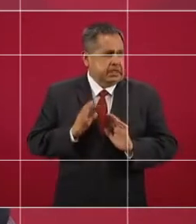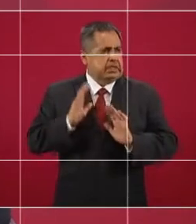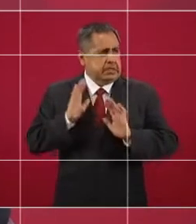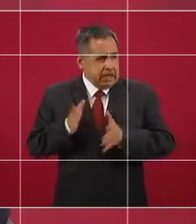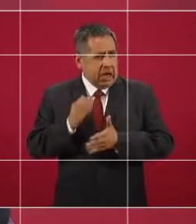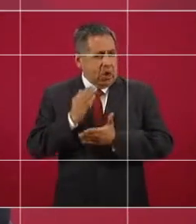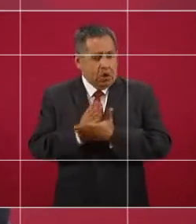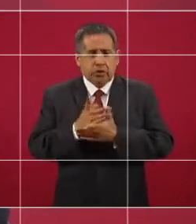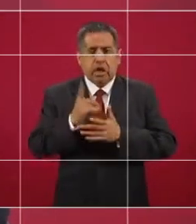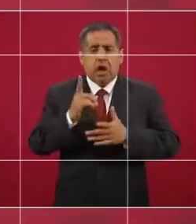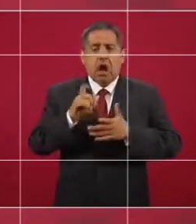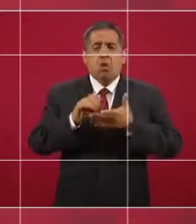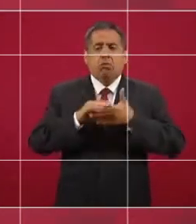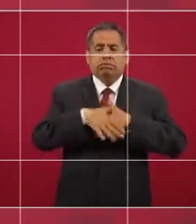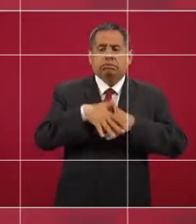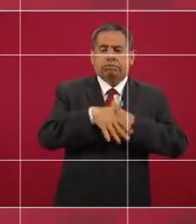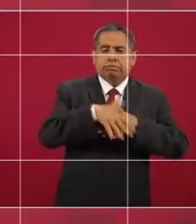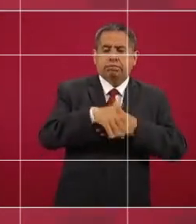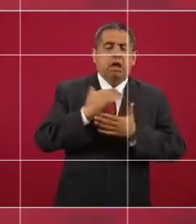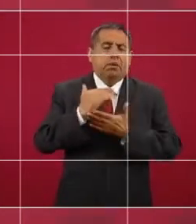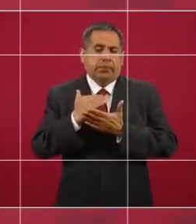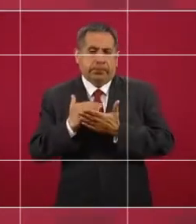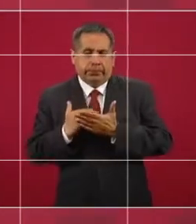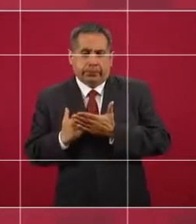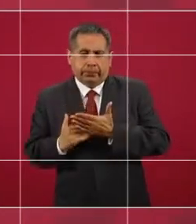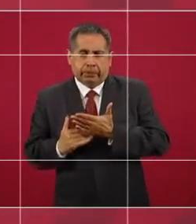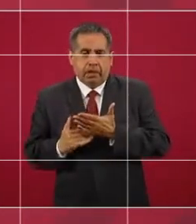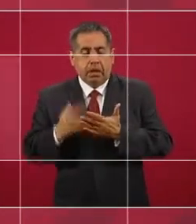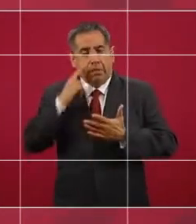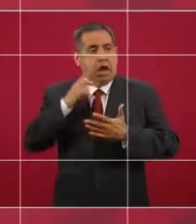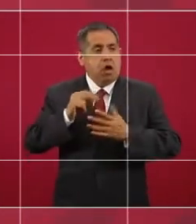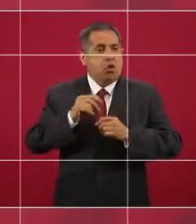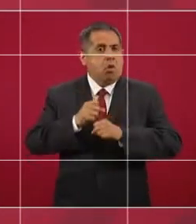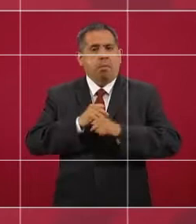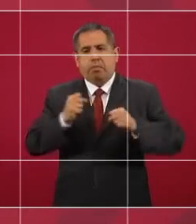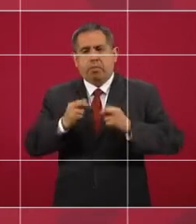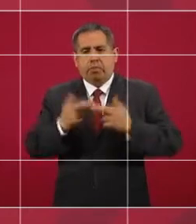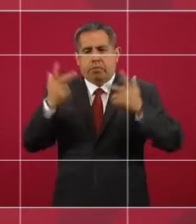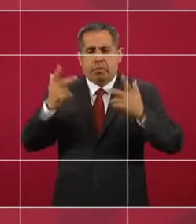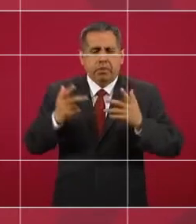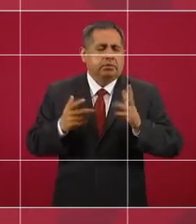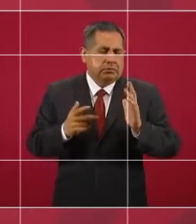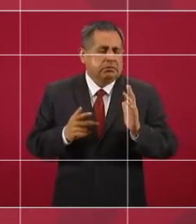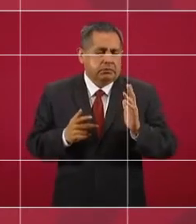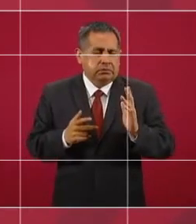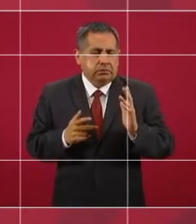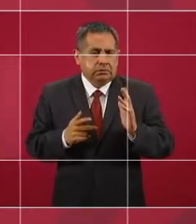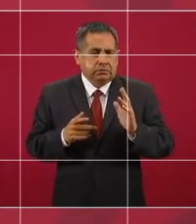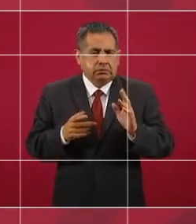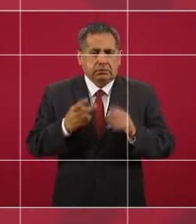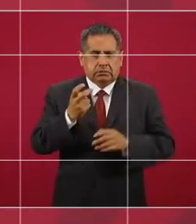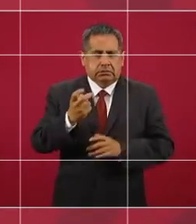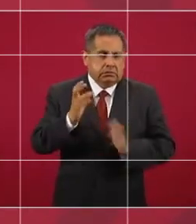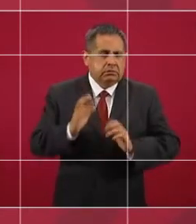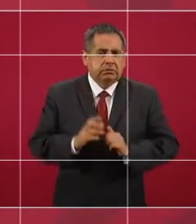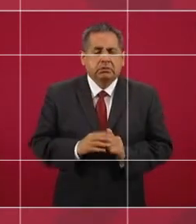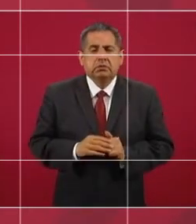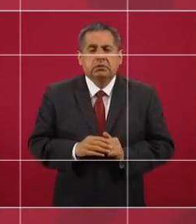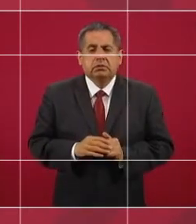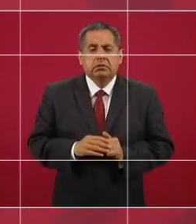cuándo soltar agua, para que no se rompa, pues,